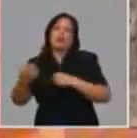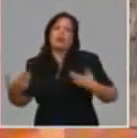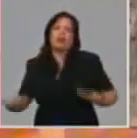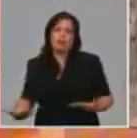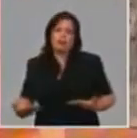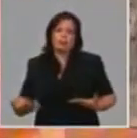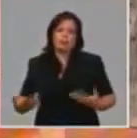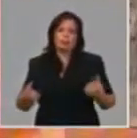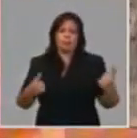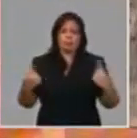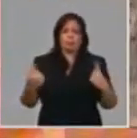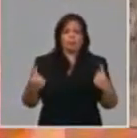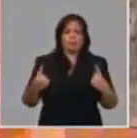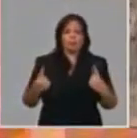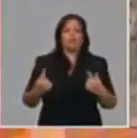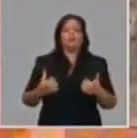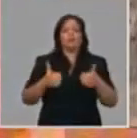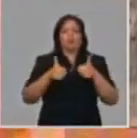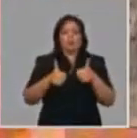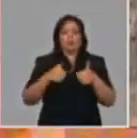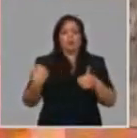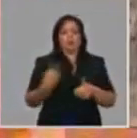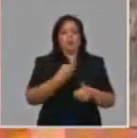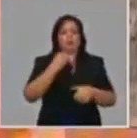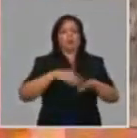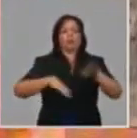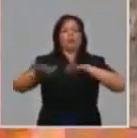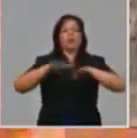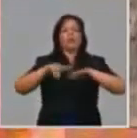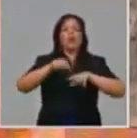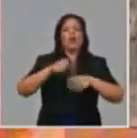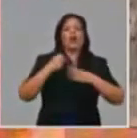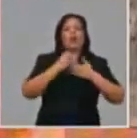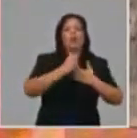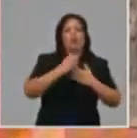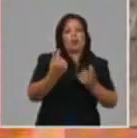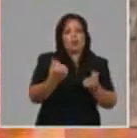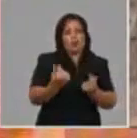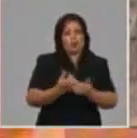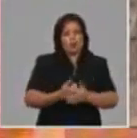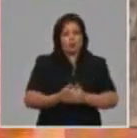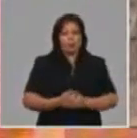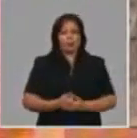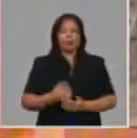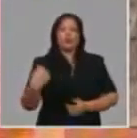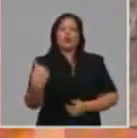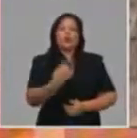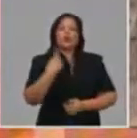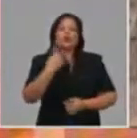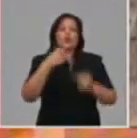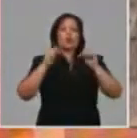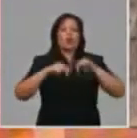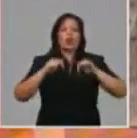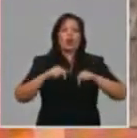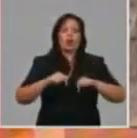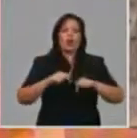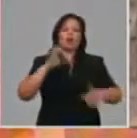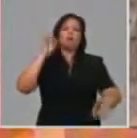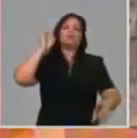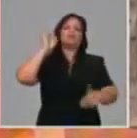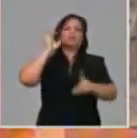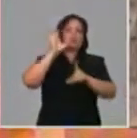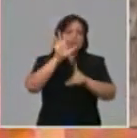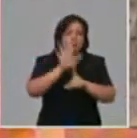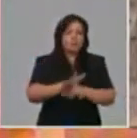son figuras que creamos y que son complementos de la actividad económica. Por tanto, nosotros lo que estamos apostando por a